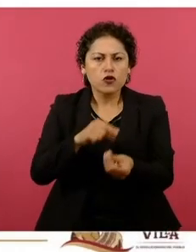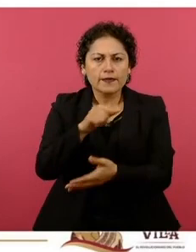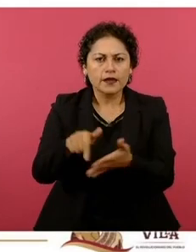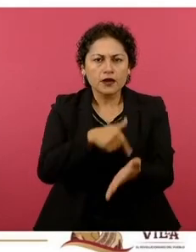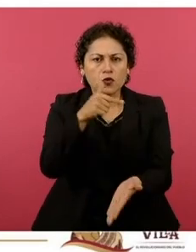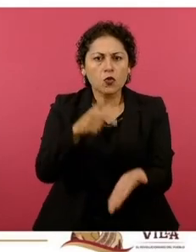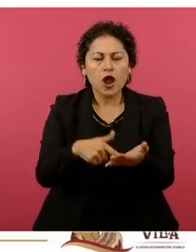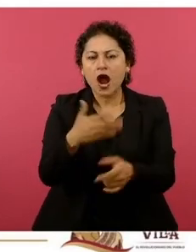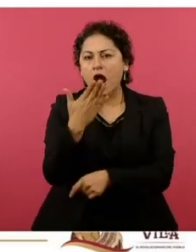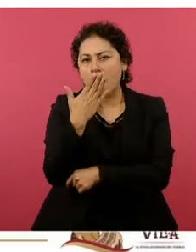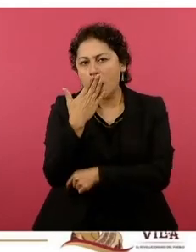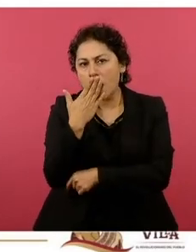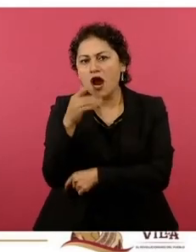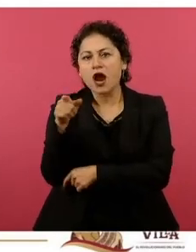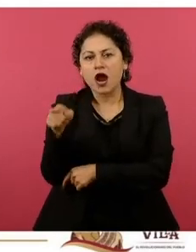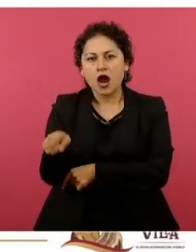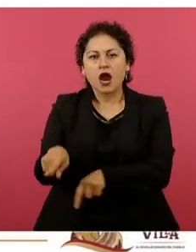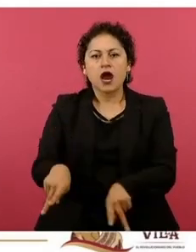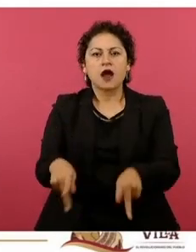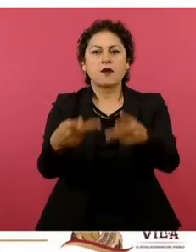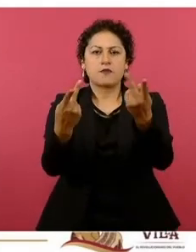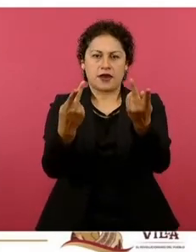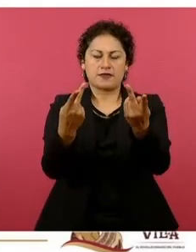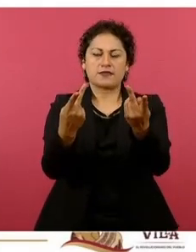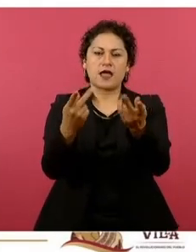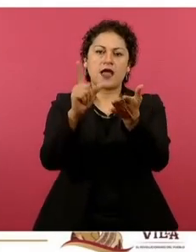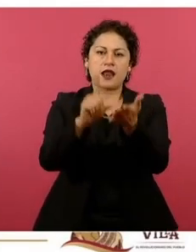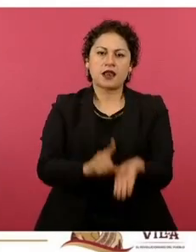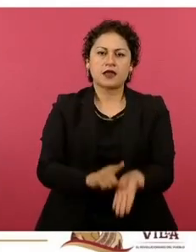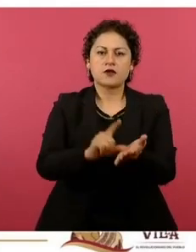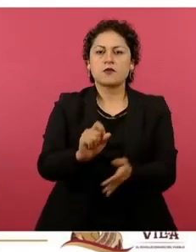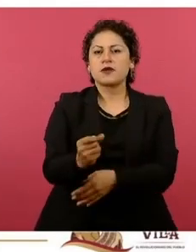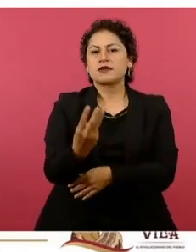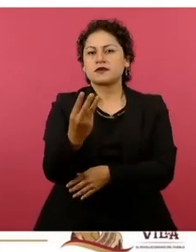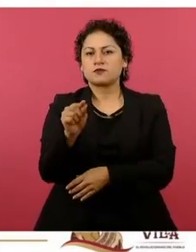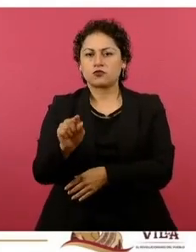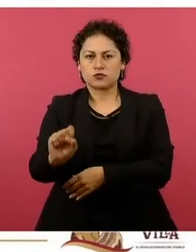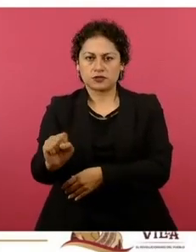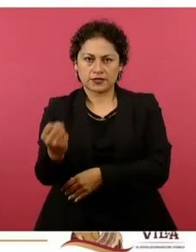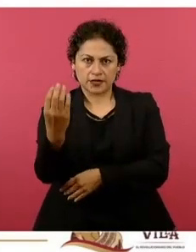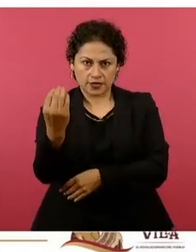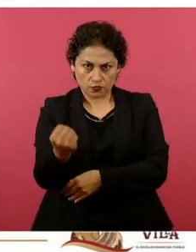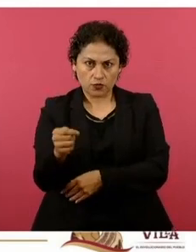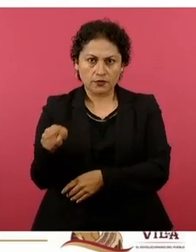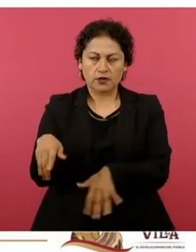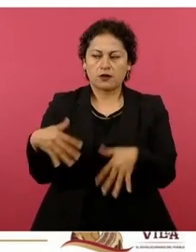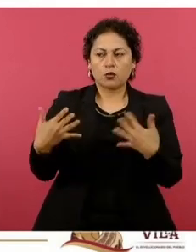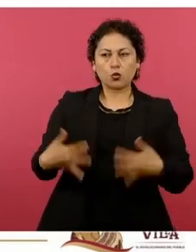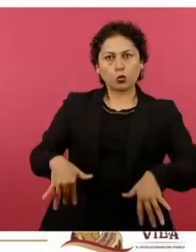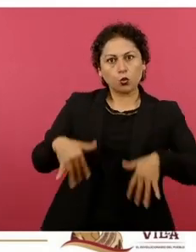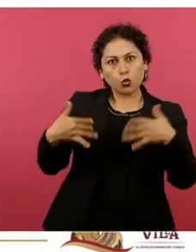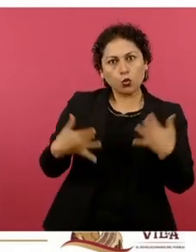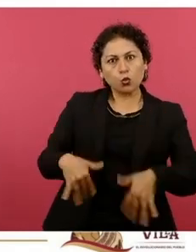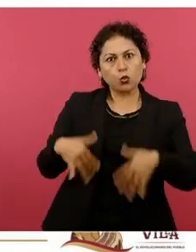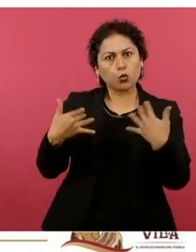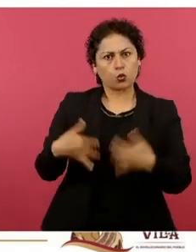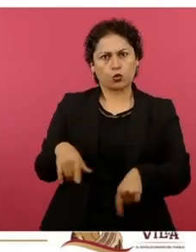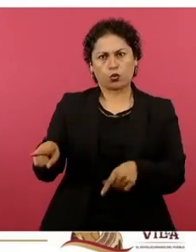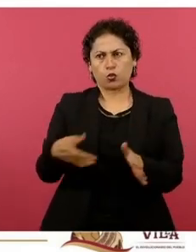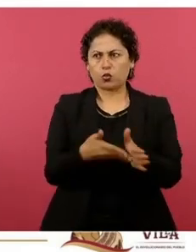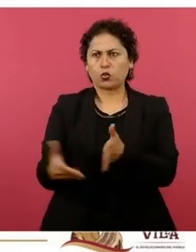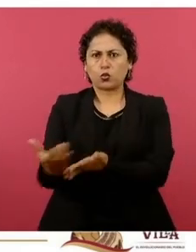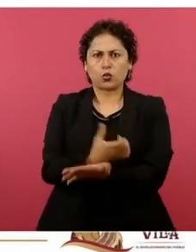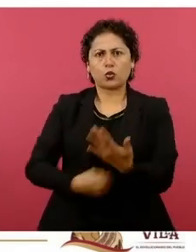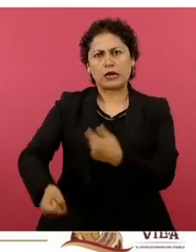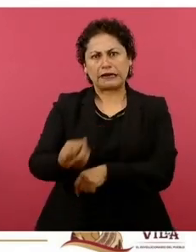Sonora. Tenían el litro a 23 pesos con 79 centavos y estos angelitos con un margen de tres pesos